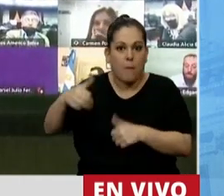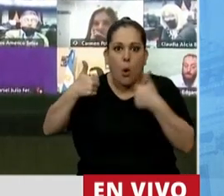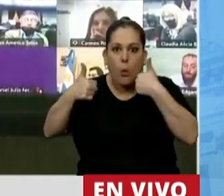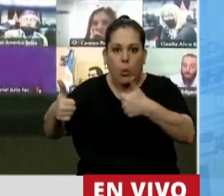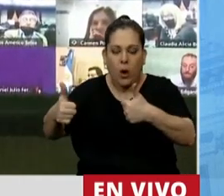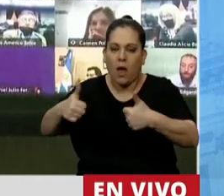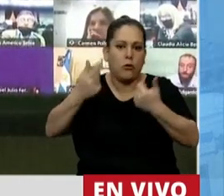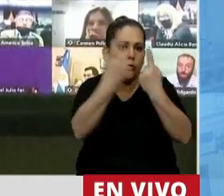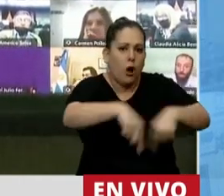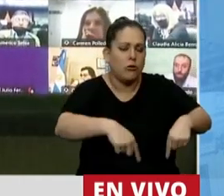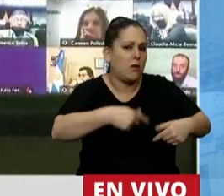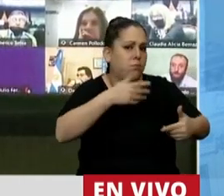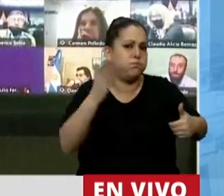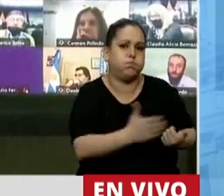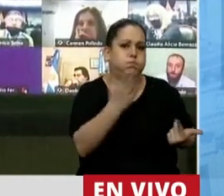funciona bien.